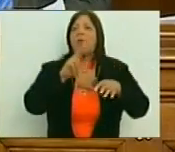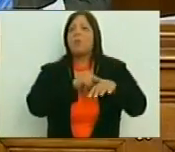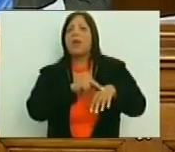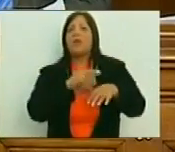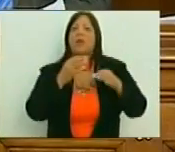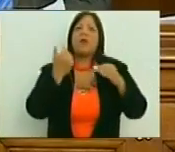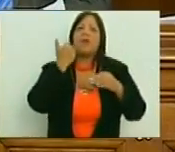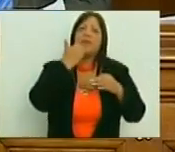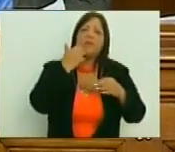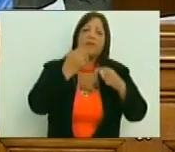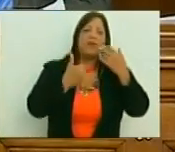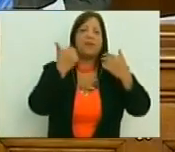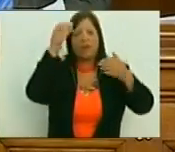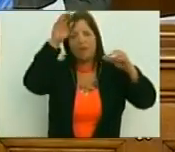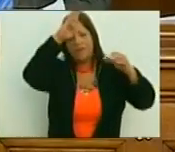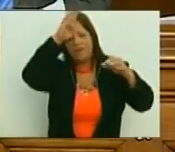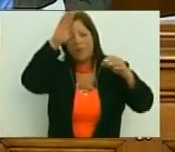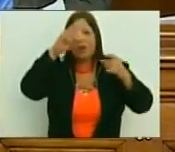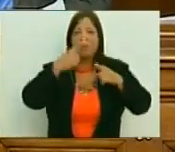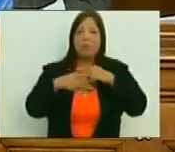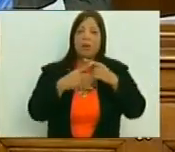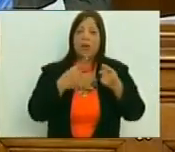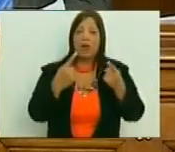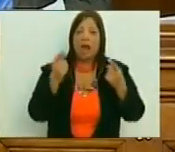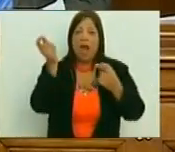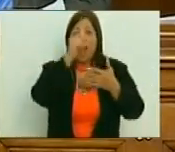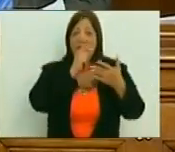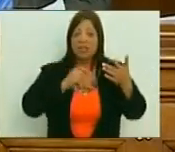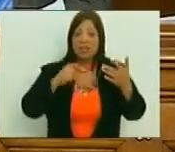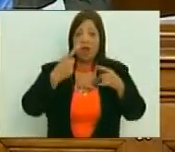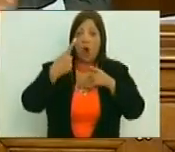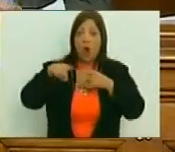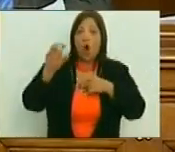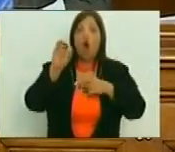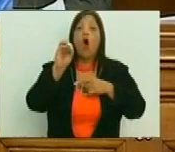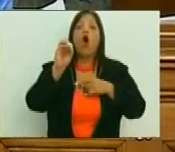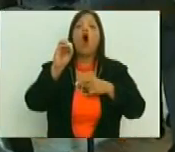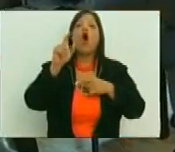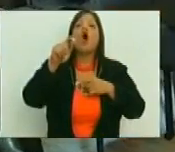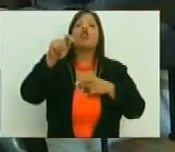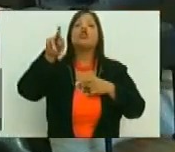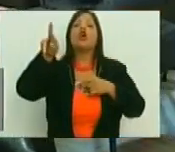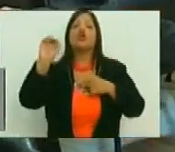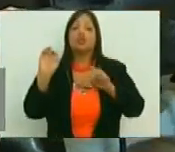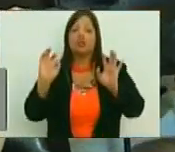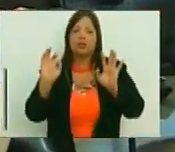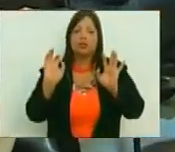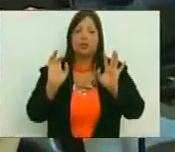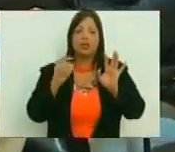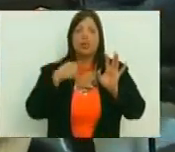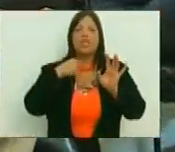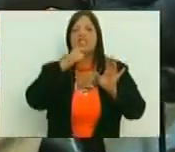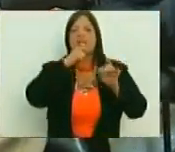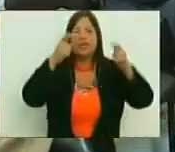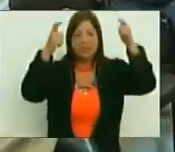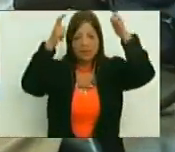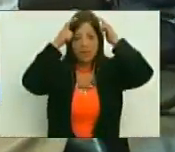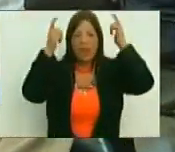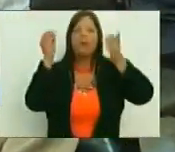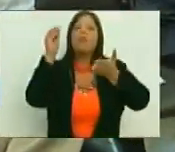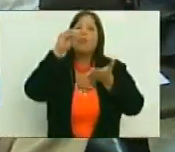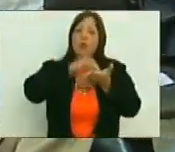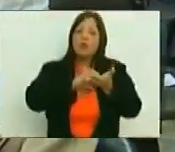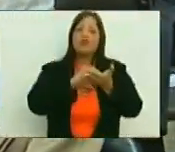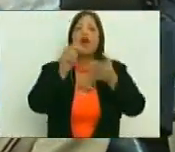enfermeros, X, Y, Z, pero artistas otros, no teníamos una real identidad y fue Chávez quien nos trajo a la vida.